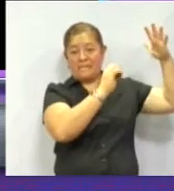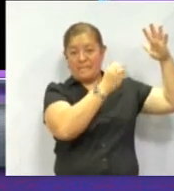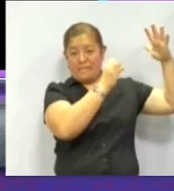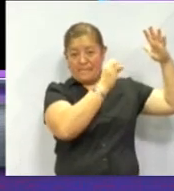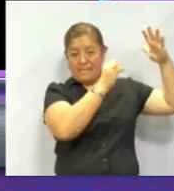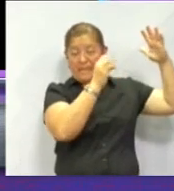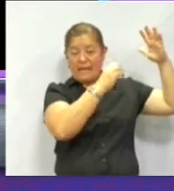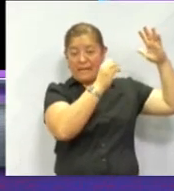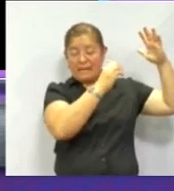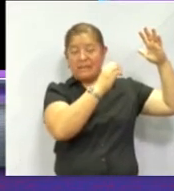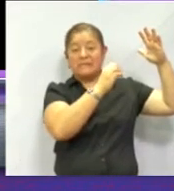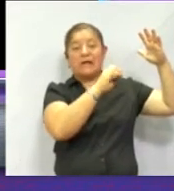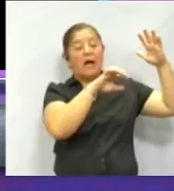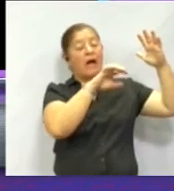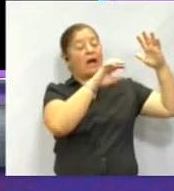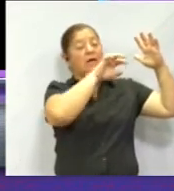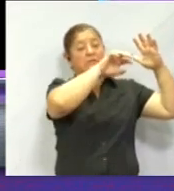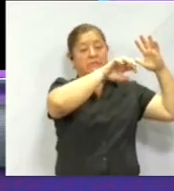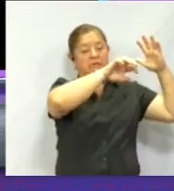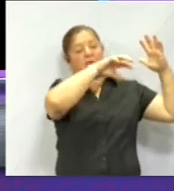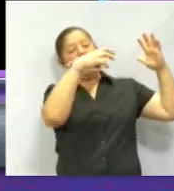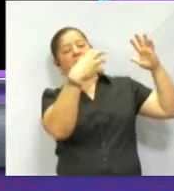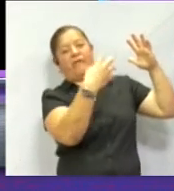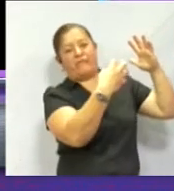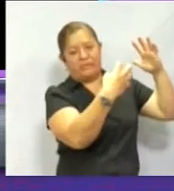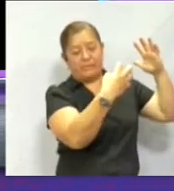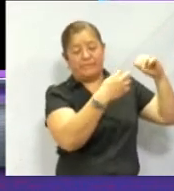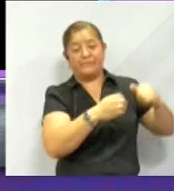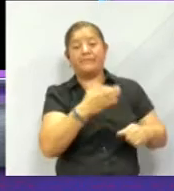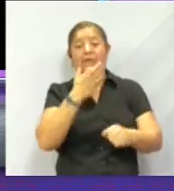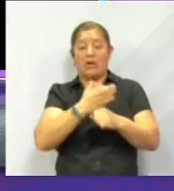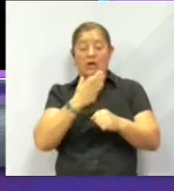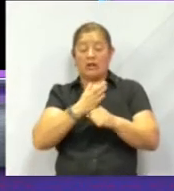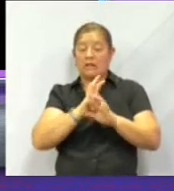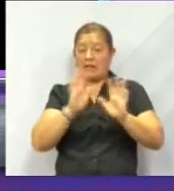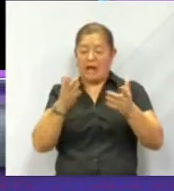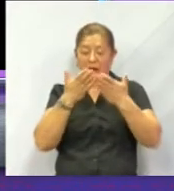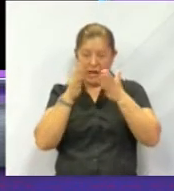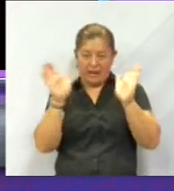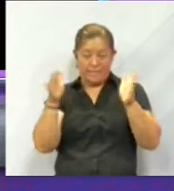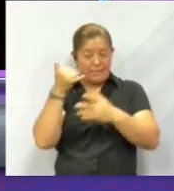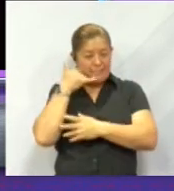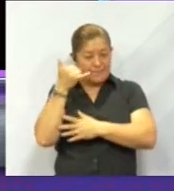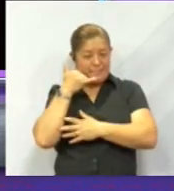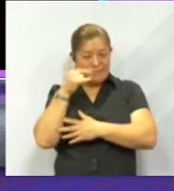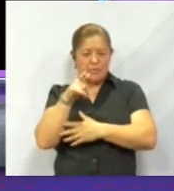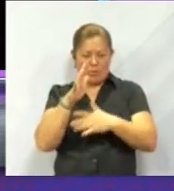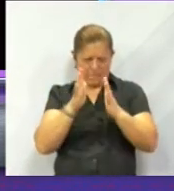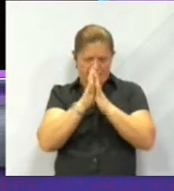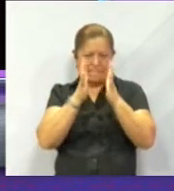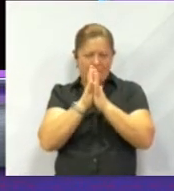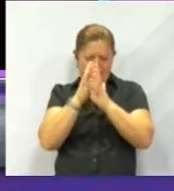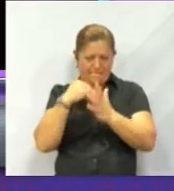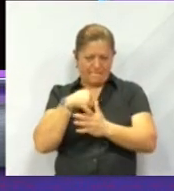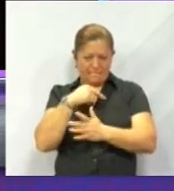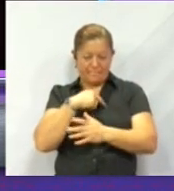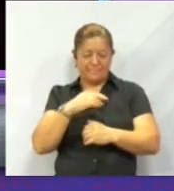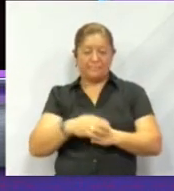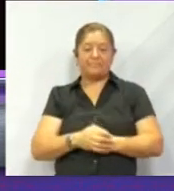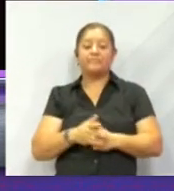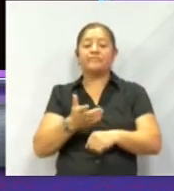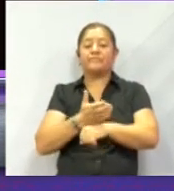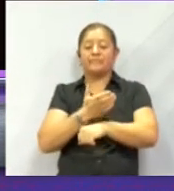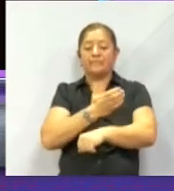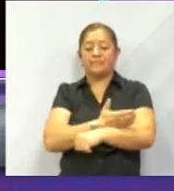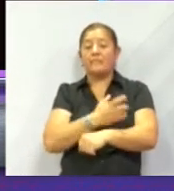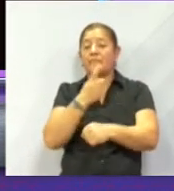Pero para ello, en este momento quedan abiertas las líneas para que participes con nosotros en la dinámica y nos acompañes